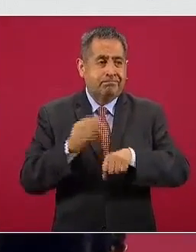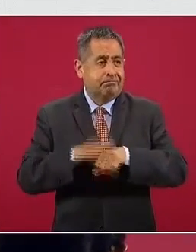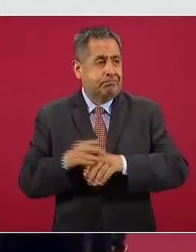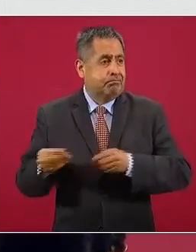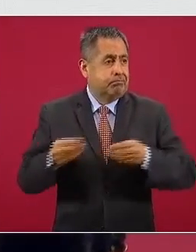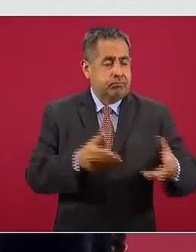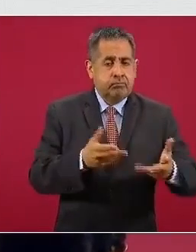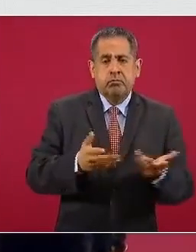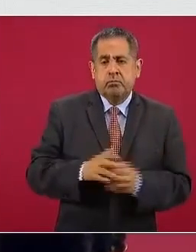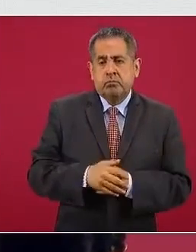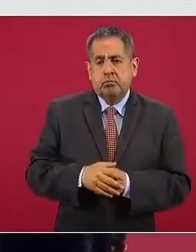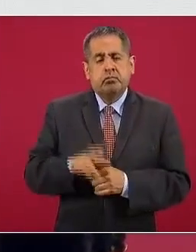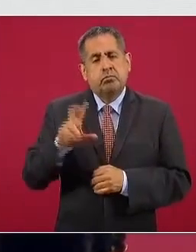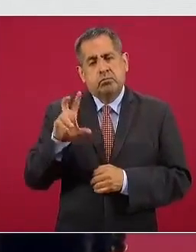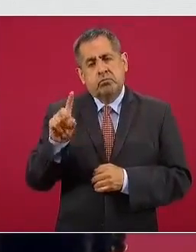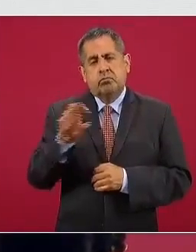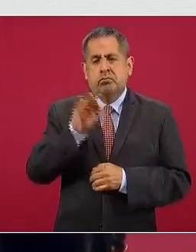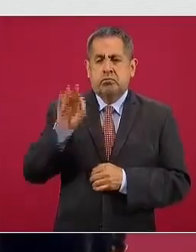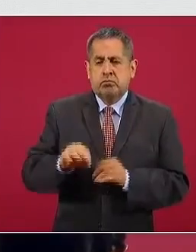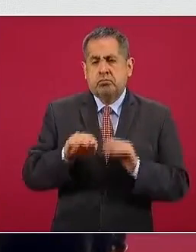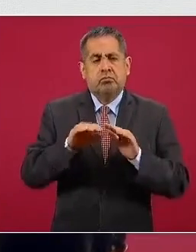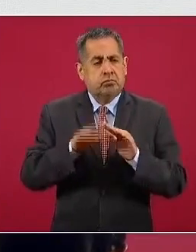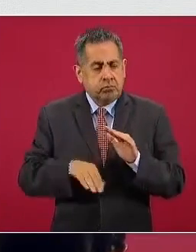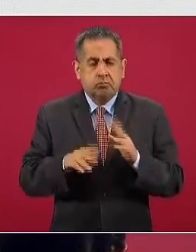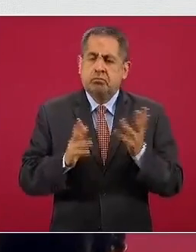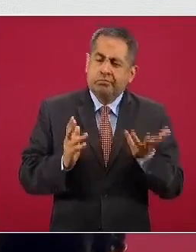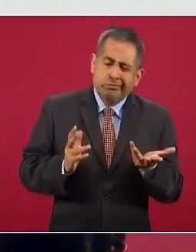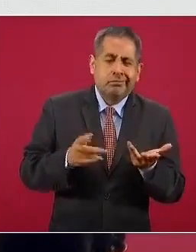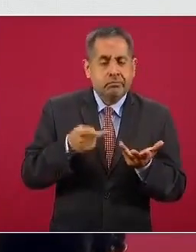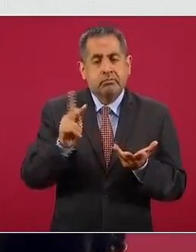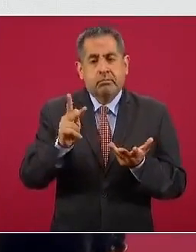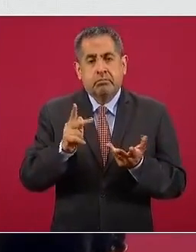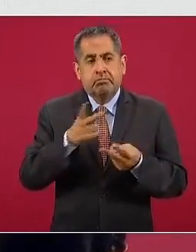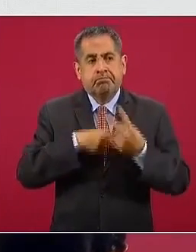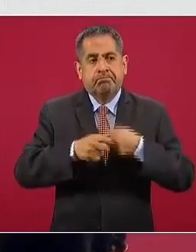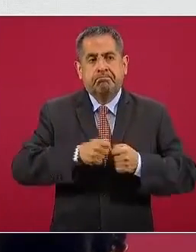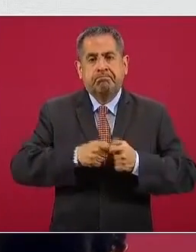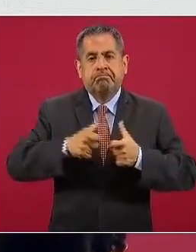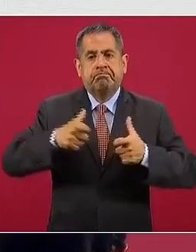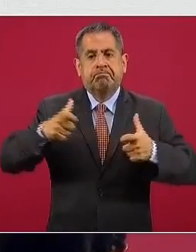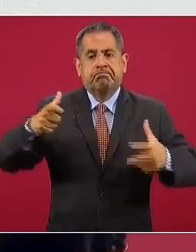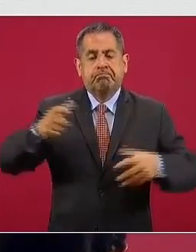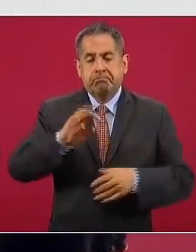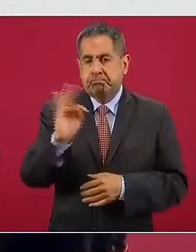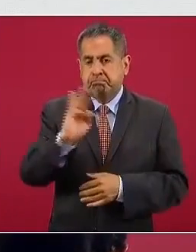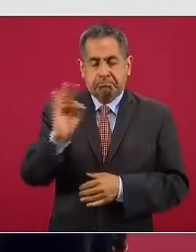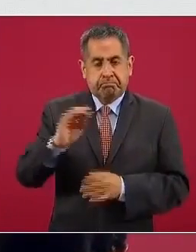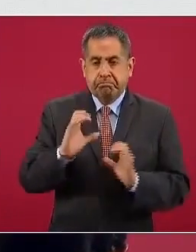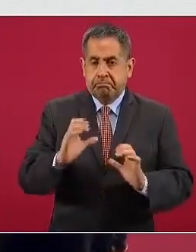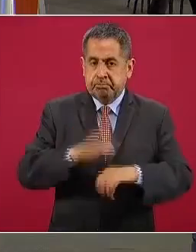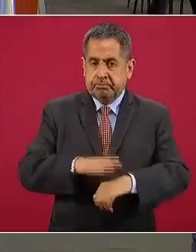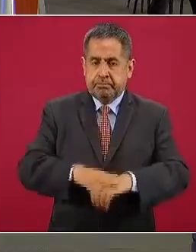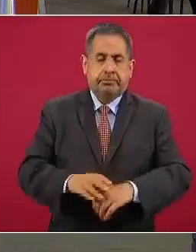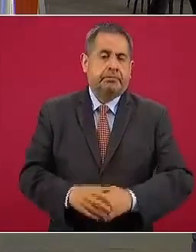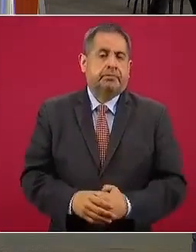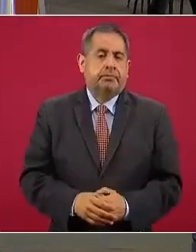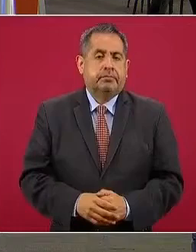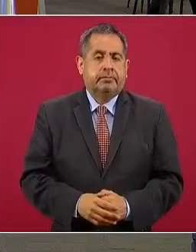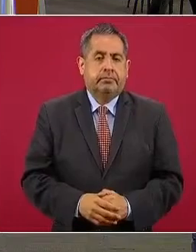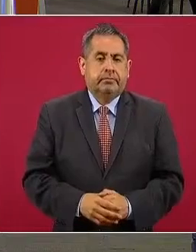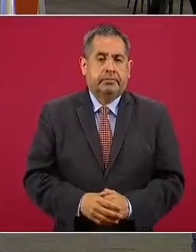hospitalaria, menos del treinta por ciento está ocupado, pero la velocidad de crecimiento puede ser de cuidado. La siguiente.